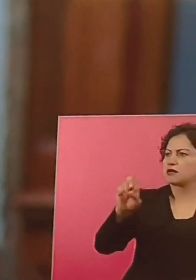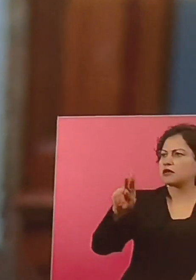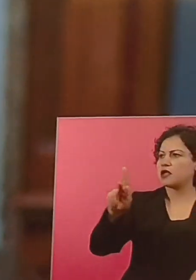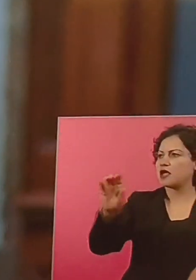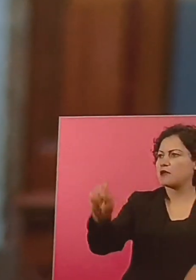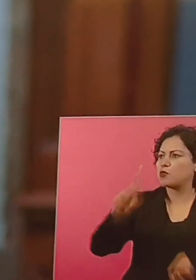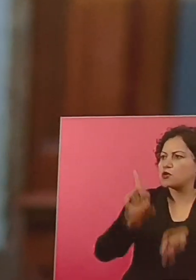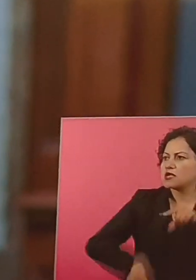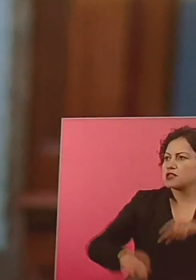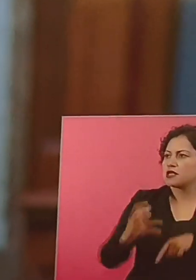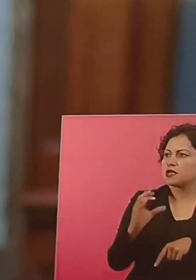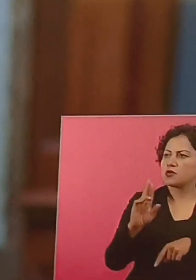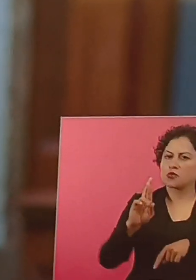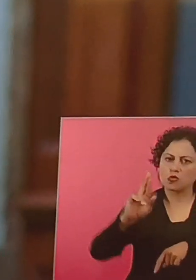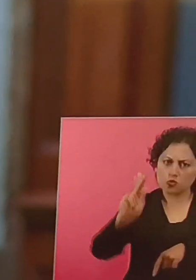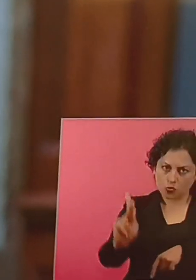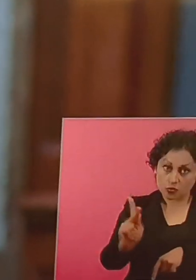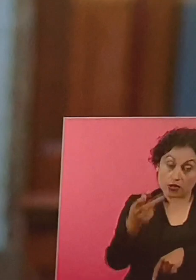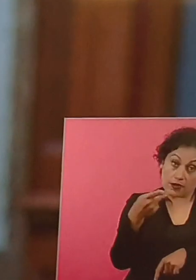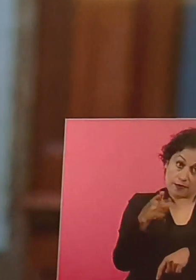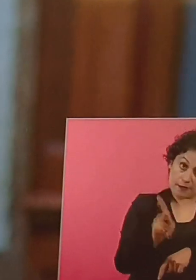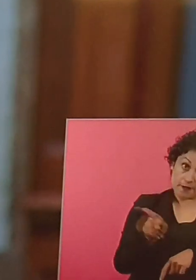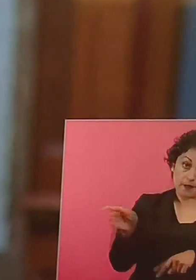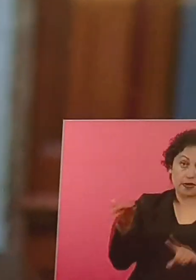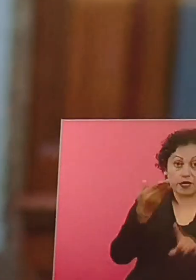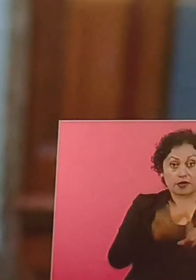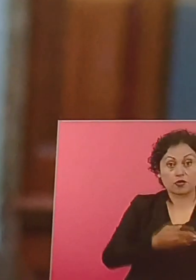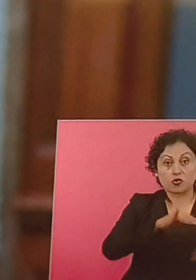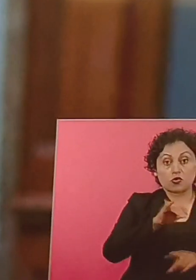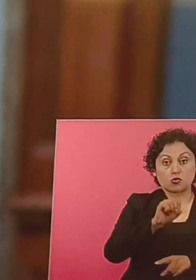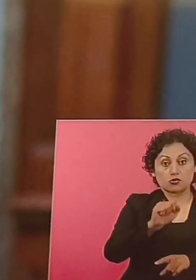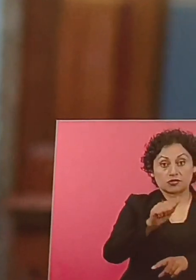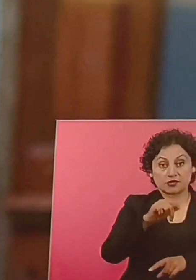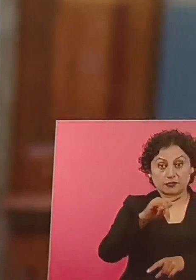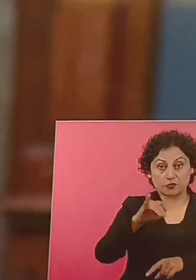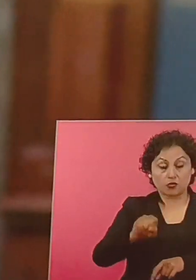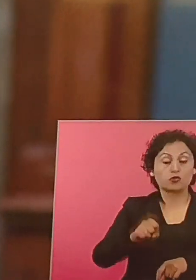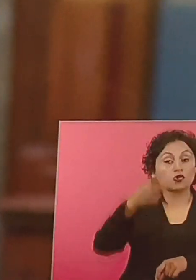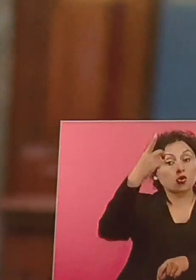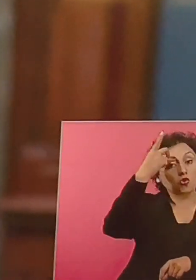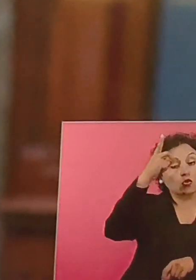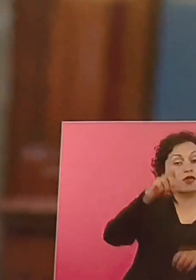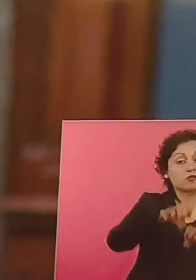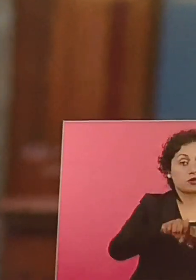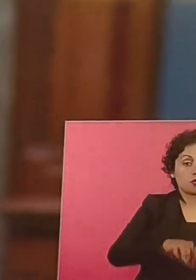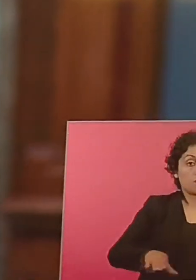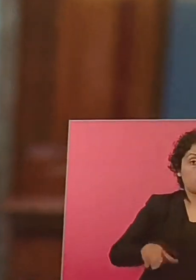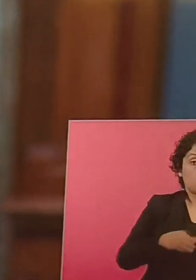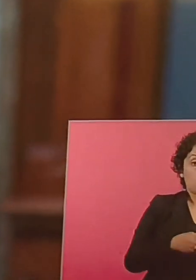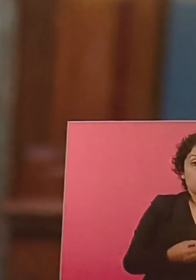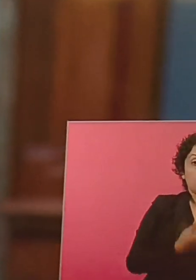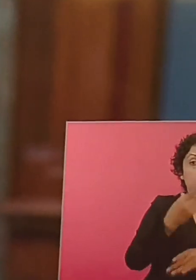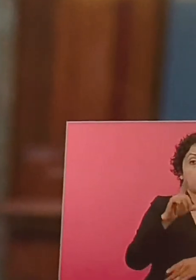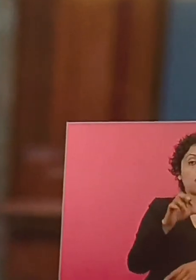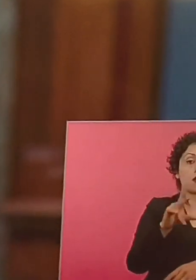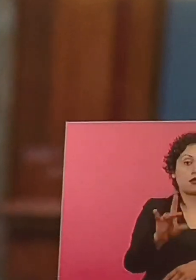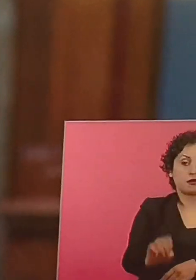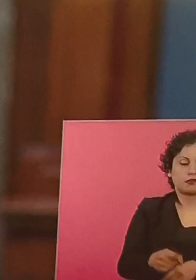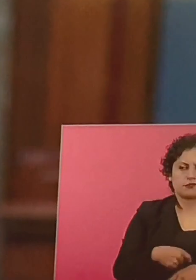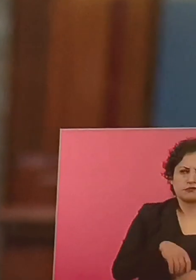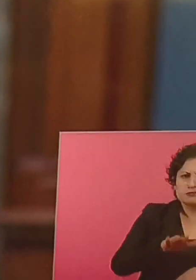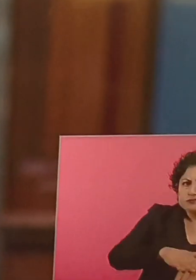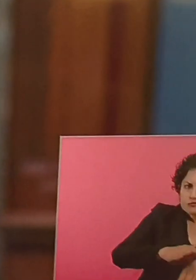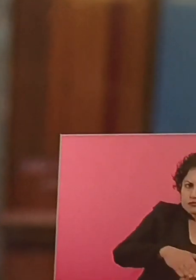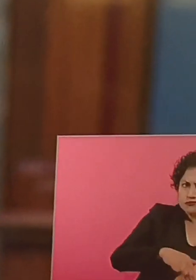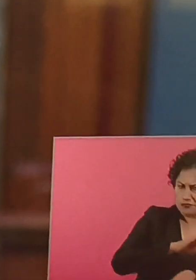CURP, pero entonces el reclamo de José Antonio Manzú, el presidente de Pepolotes de Dos Laredos, es que se puede hacer una revisión de